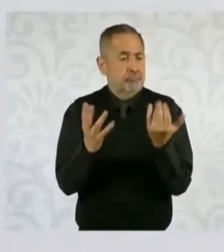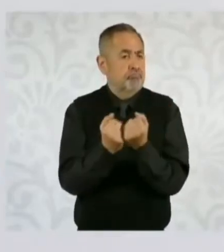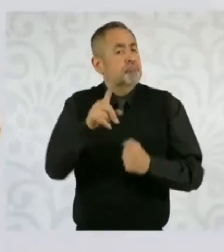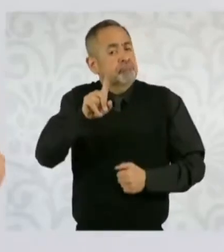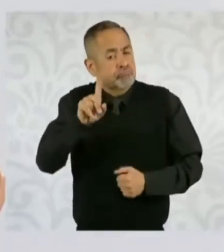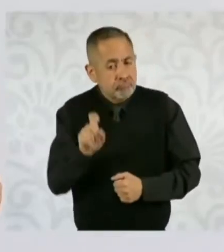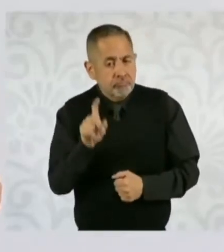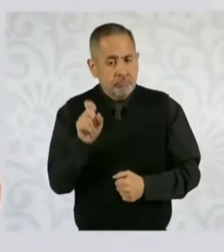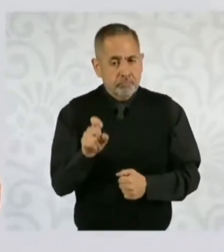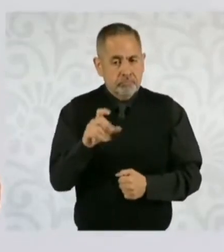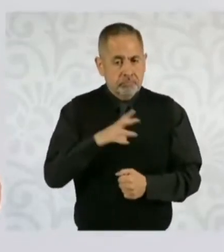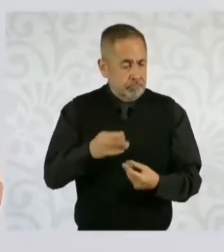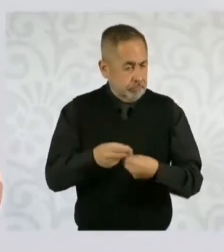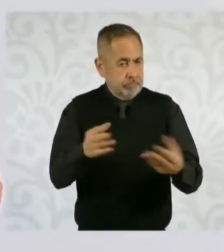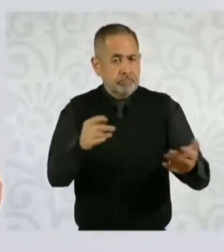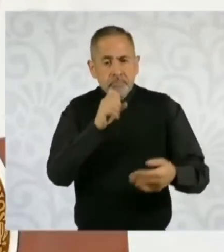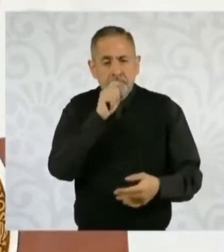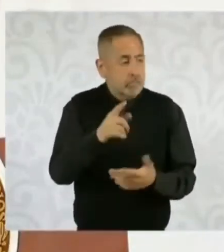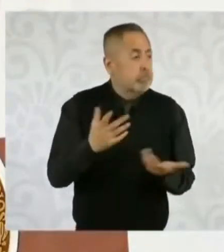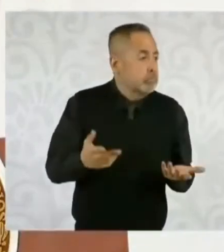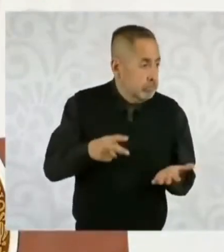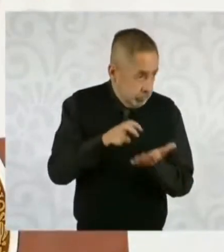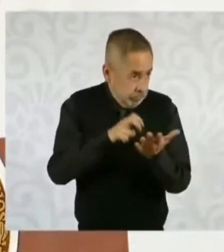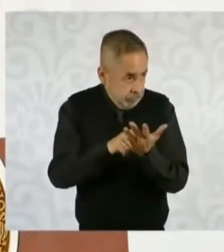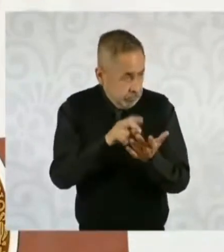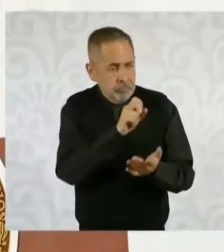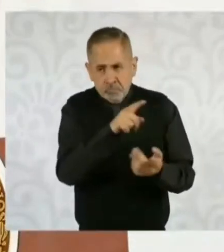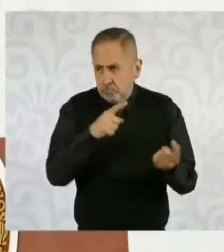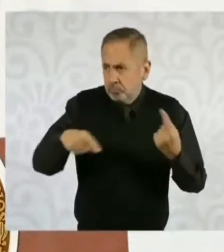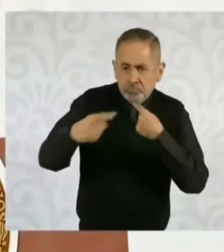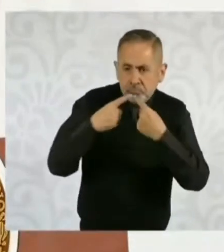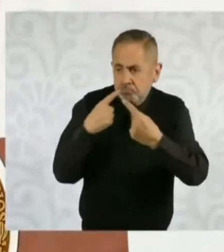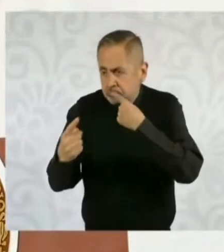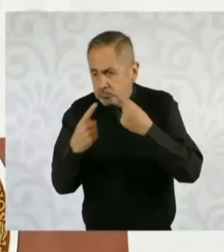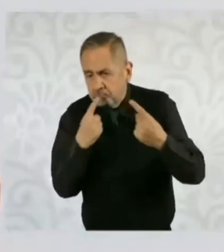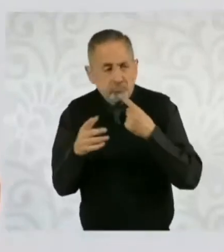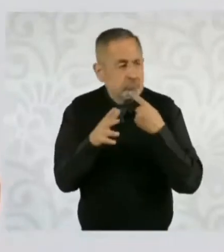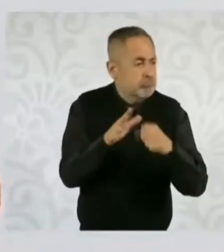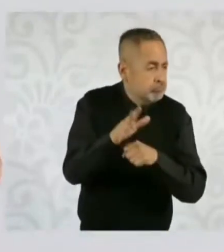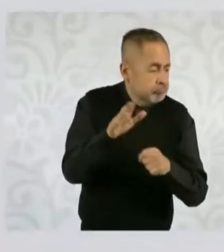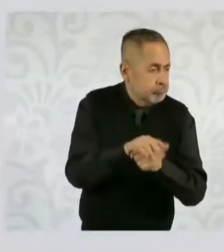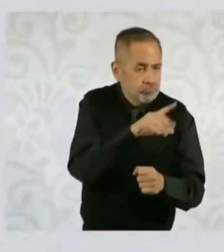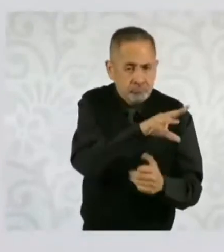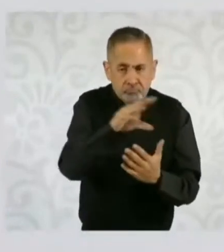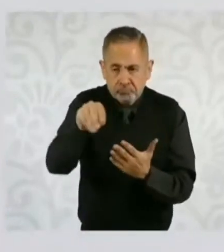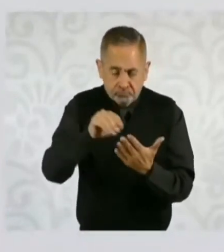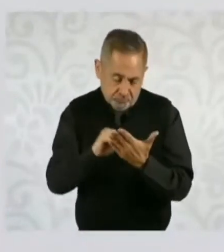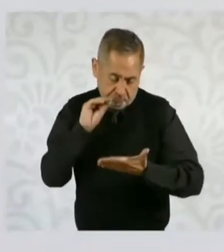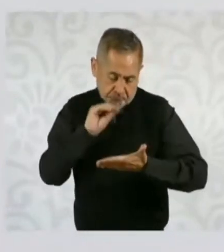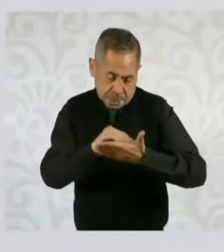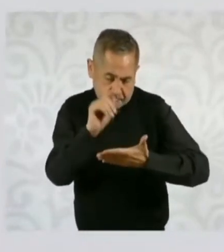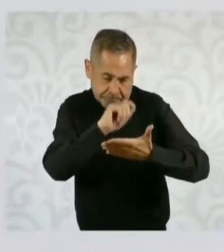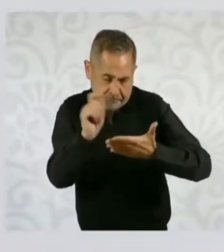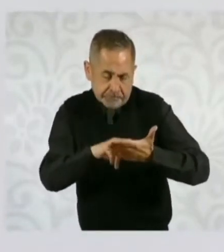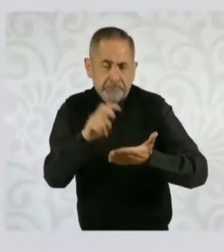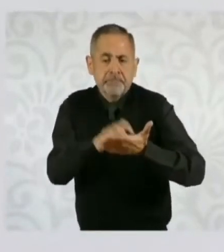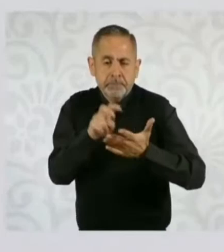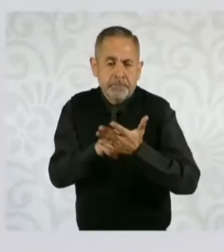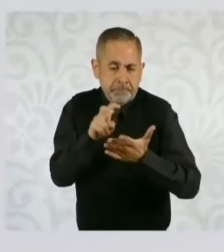ahí surjan también las modificaciones legales que tenemos que hacer, pero tenemos que resolver